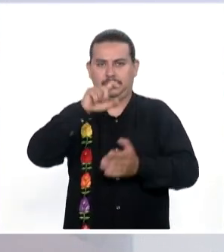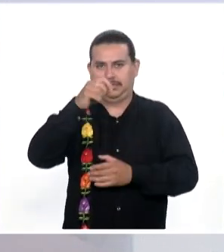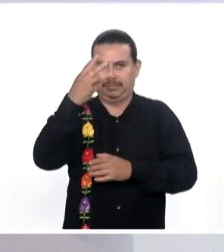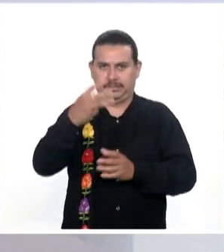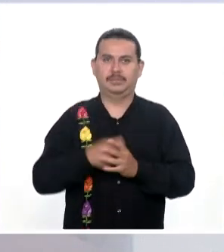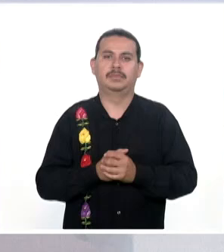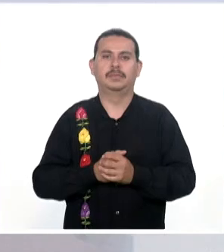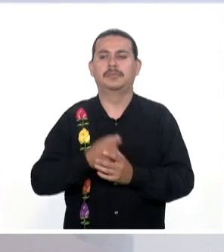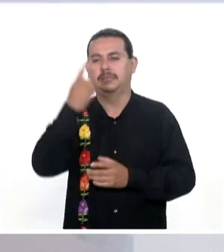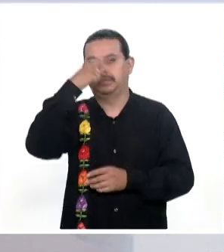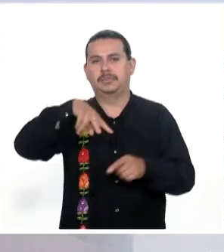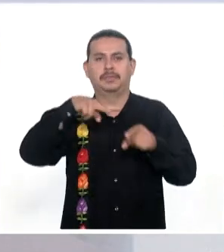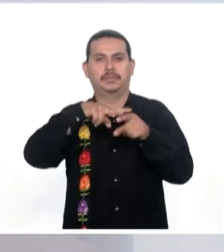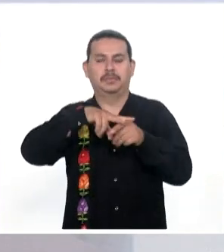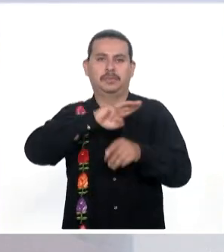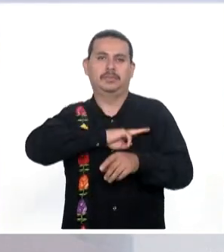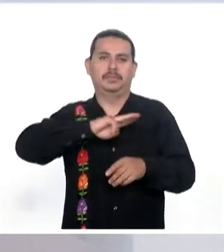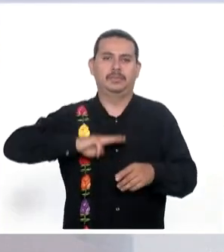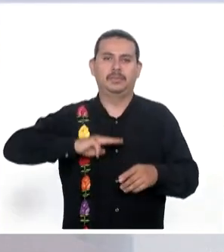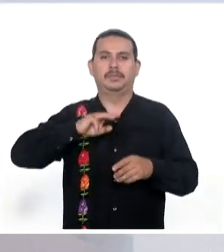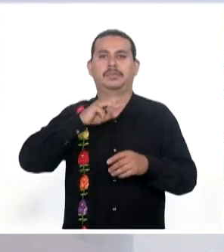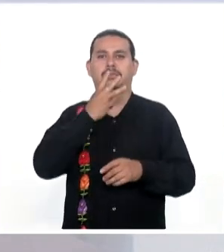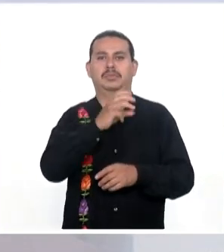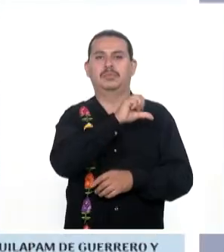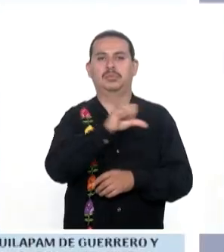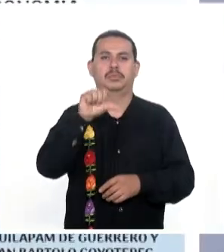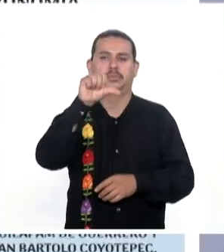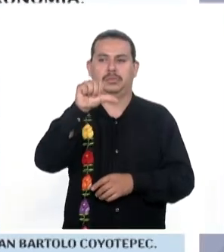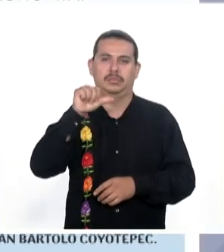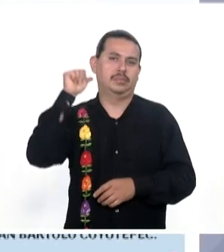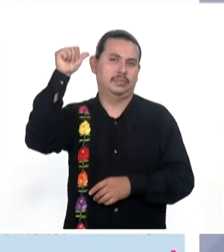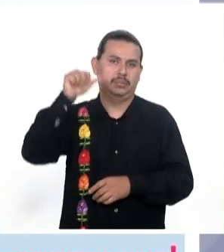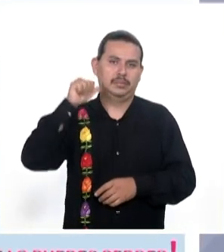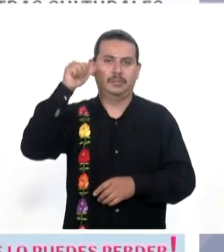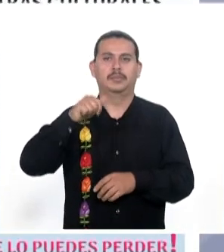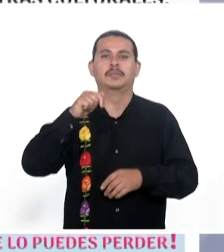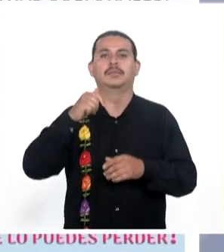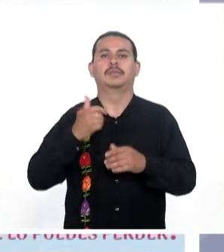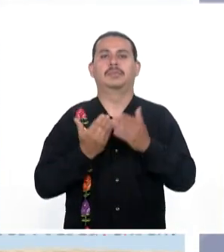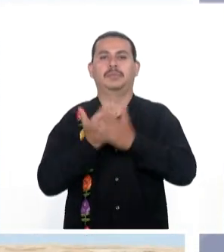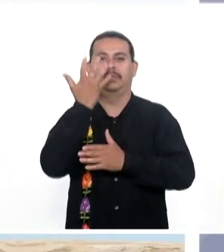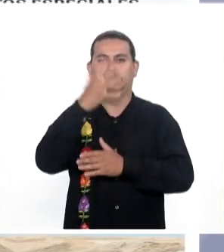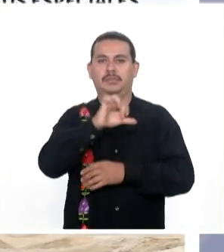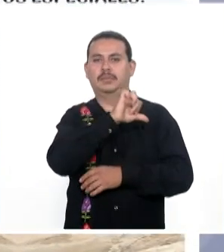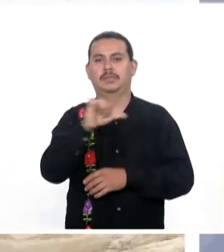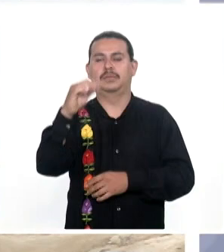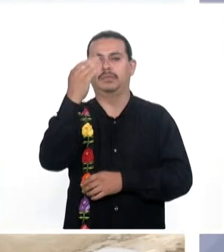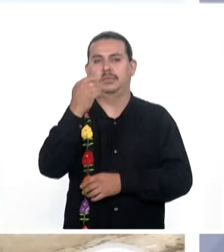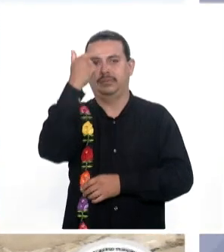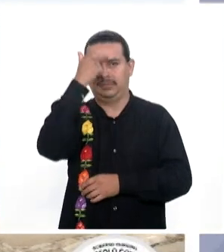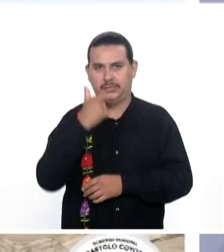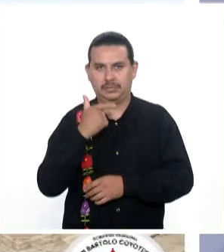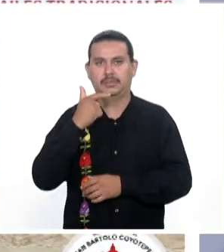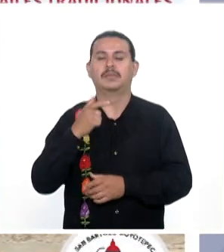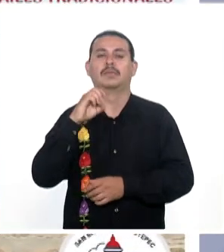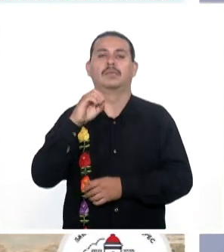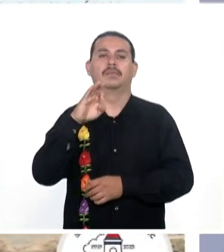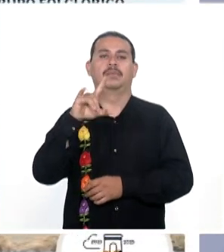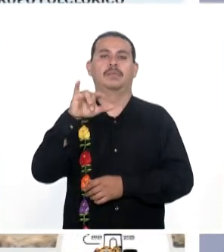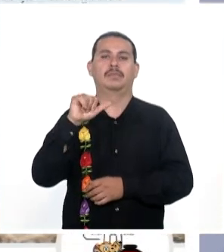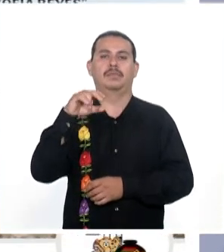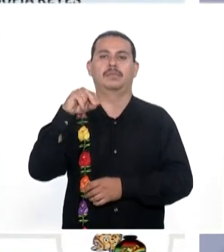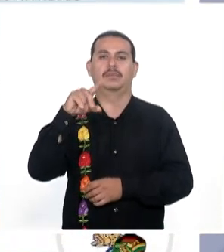2023 En el Parque Municipal Del 3 al 16 de abril De 10 de la mañana A 9 de la noche